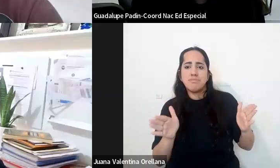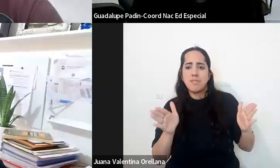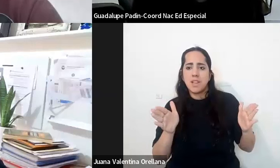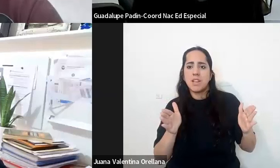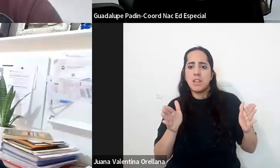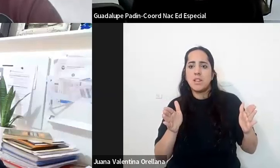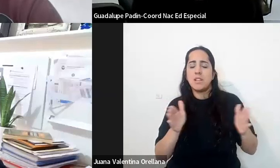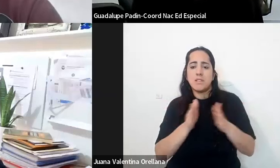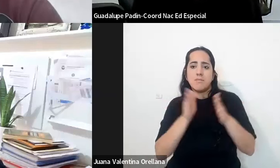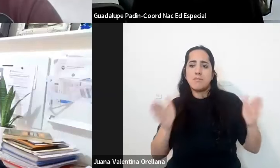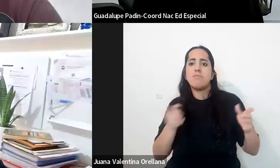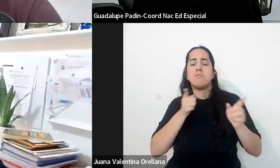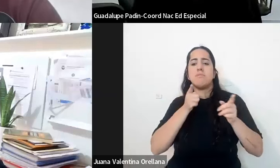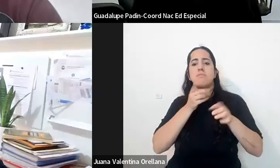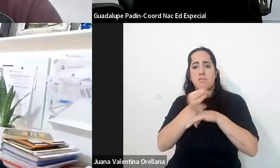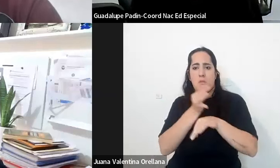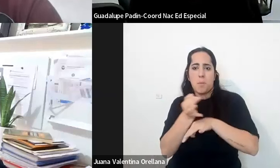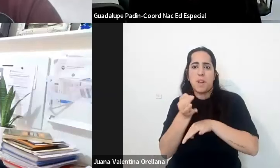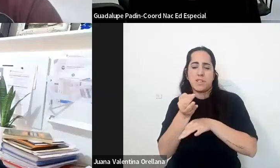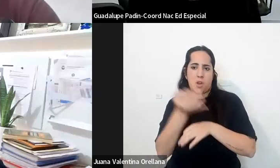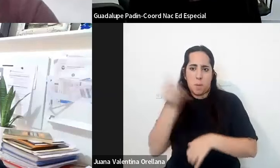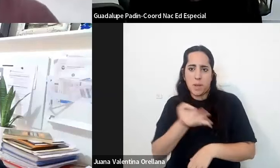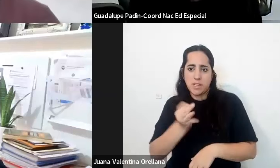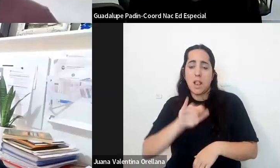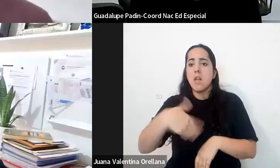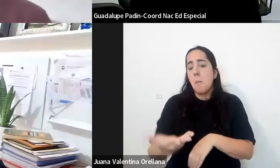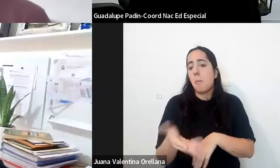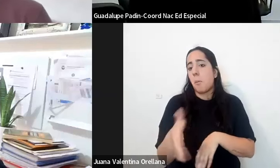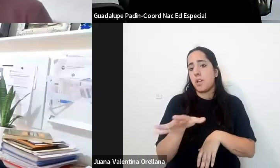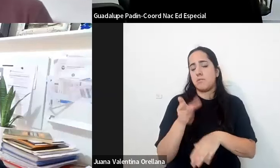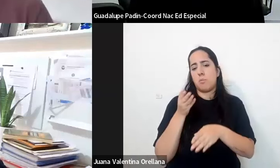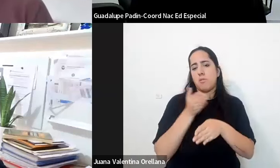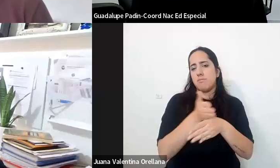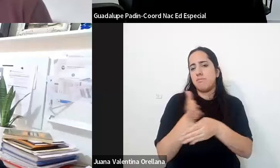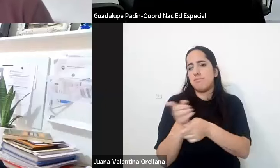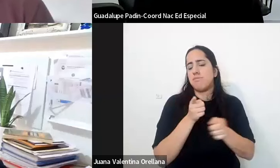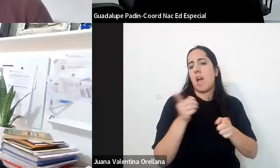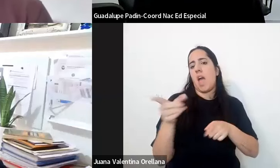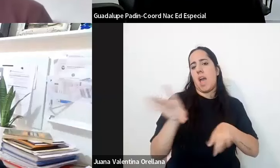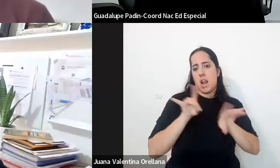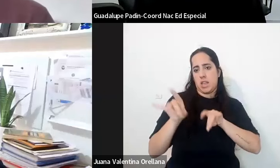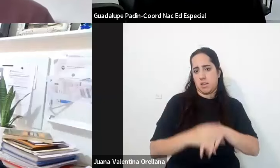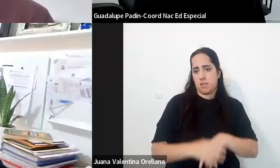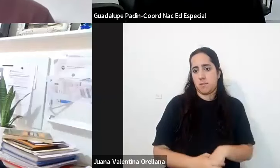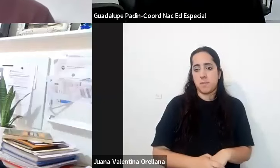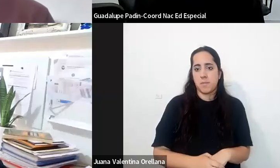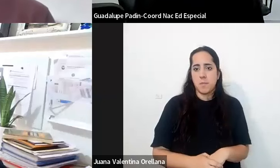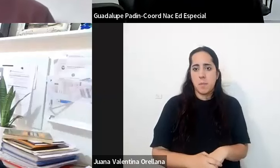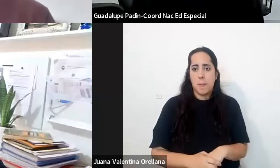de la formación especializada pero después con orientación educativa en este sentido